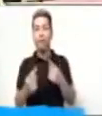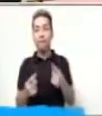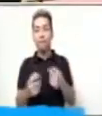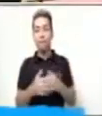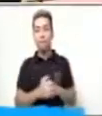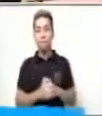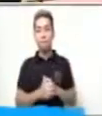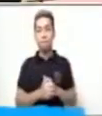Continuemos.